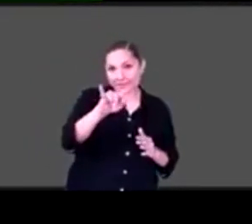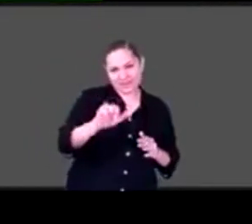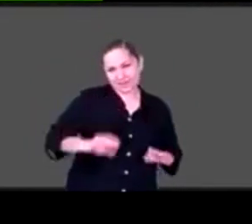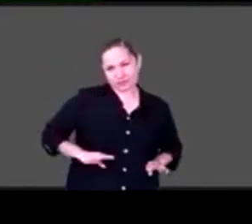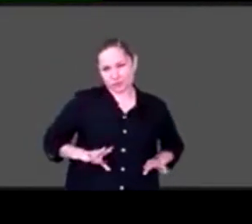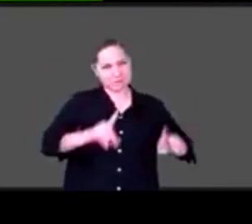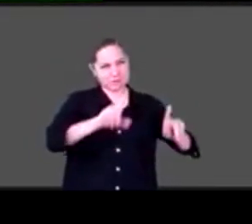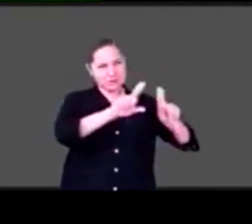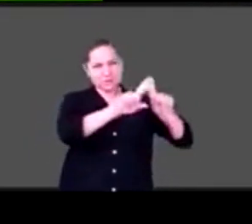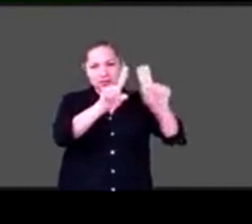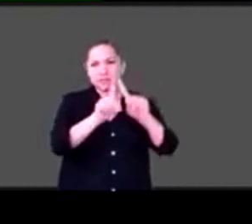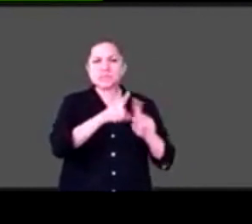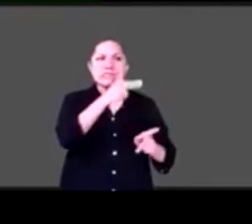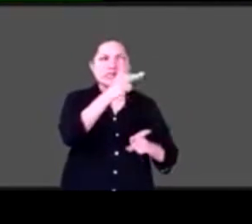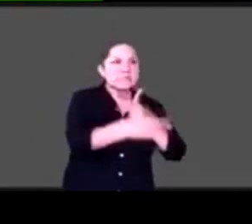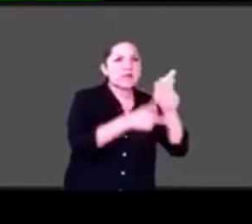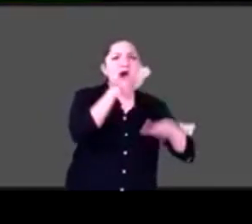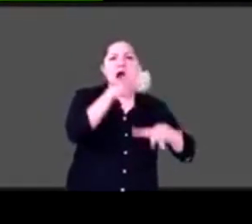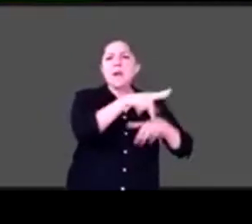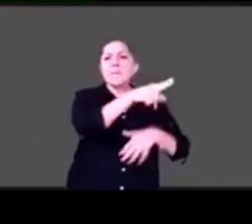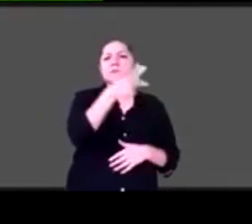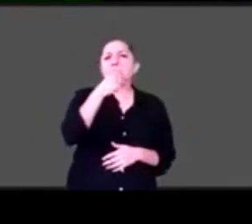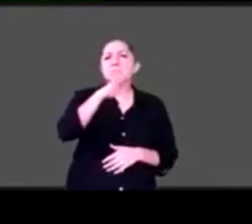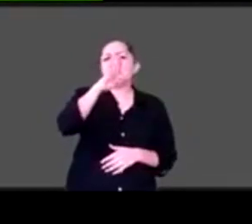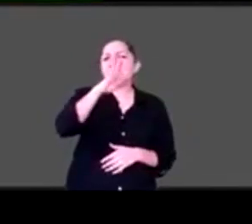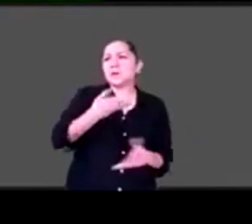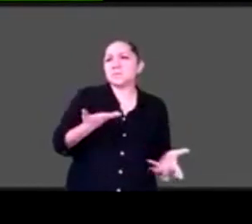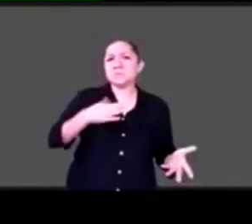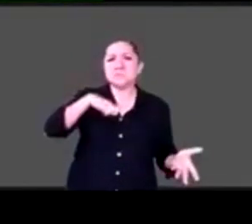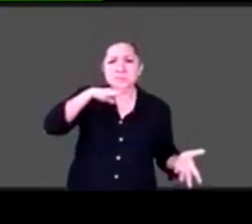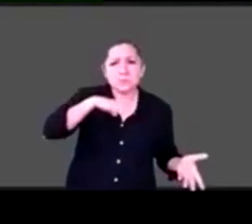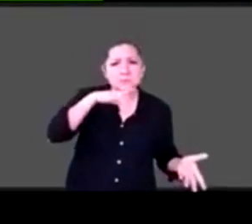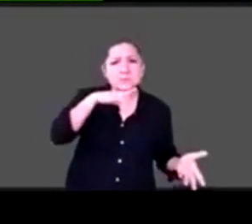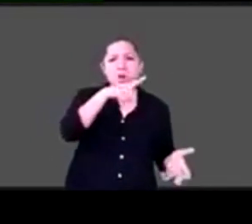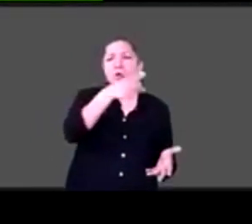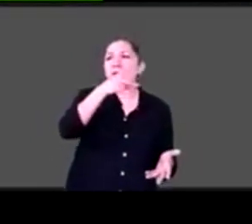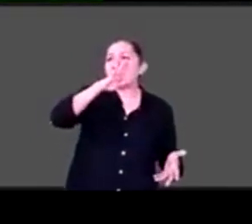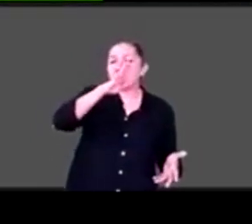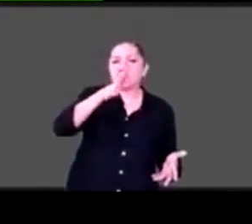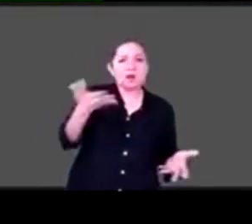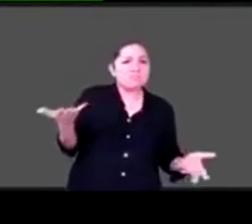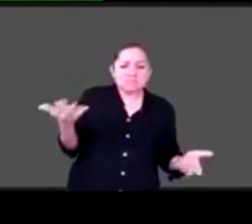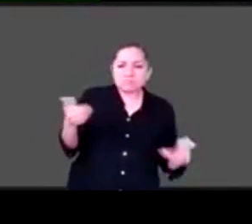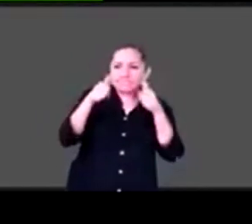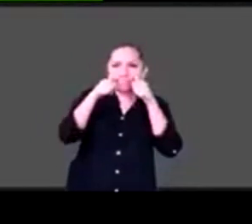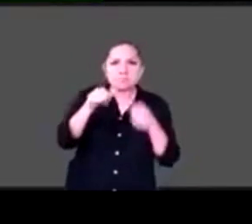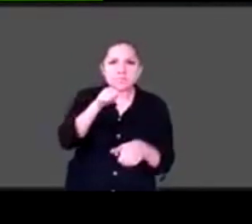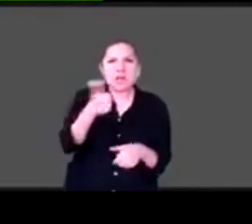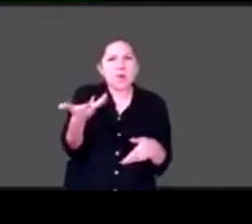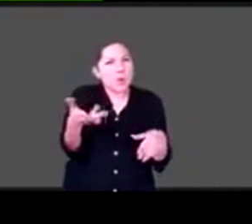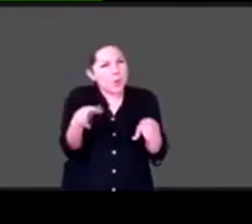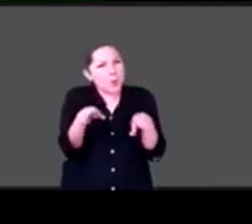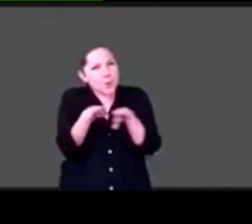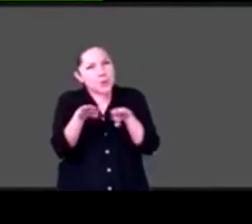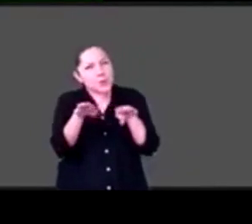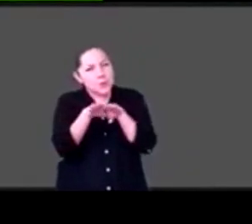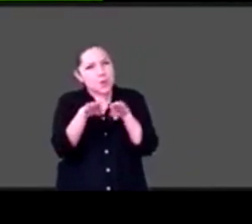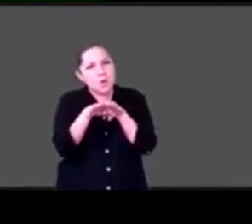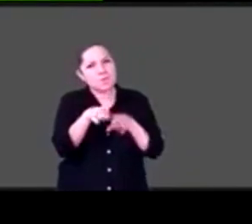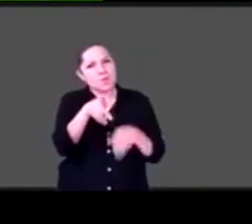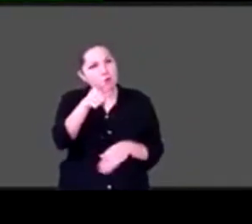cómo manejar las emociones de sus padres, cómo recomendarles a sus padres de el siguiente,